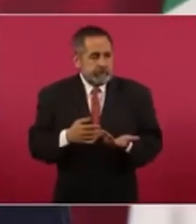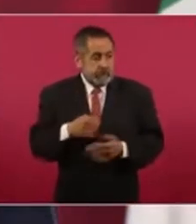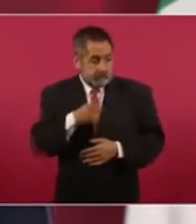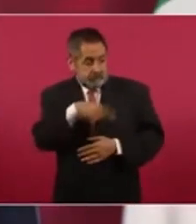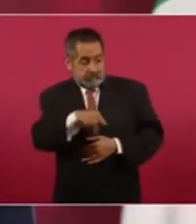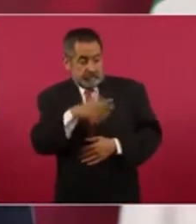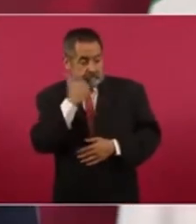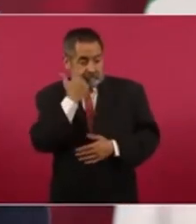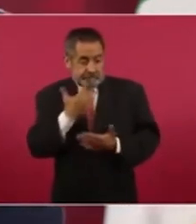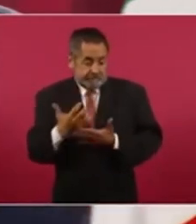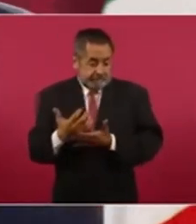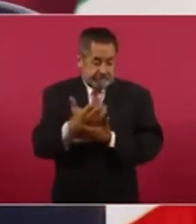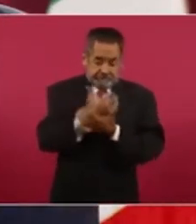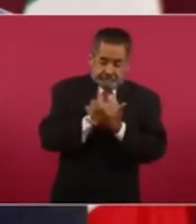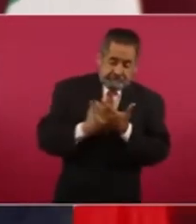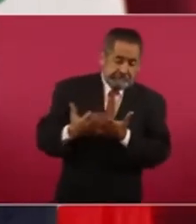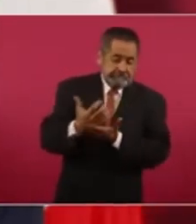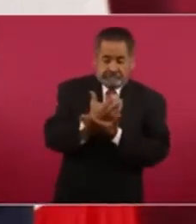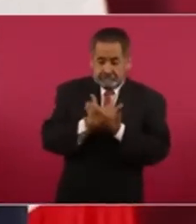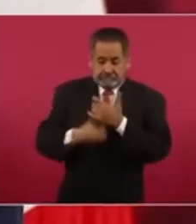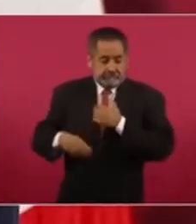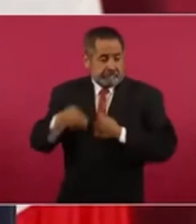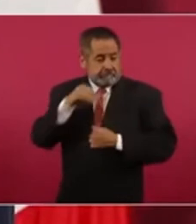es hacer dinero